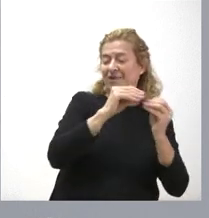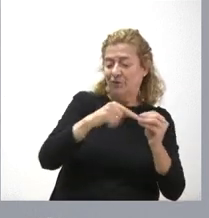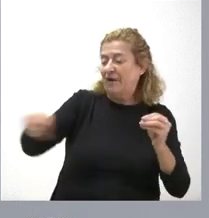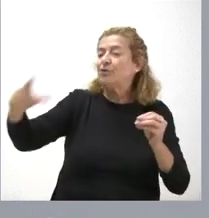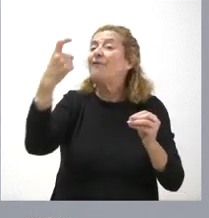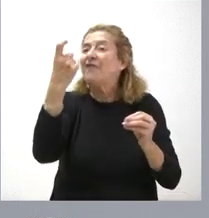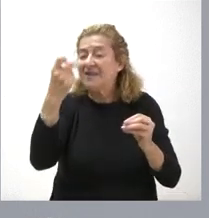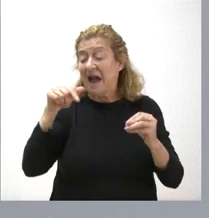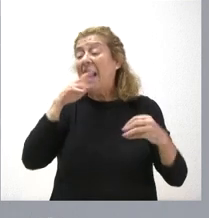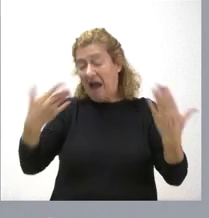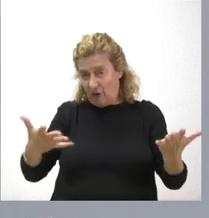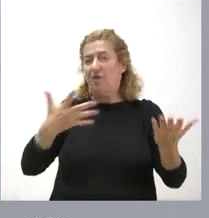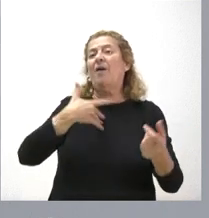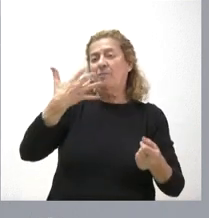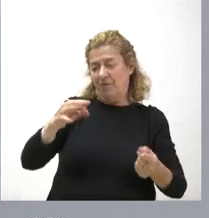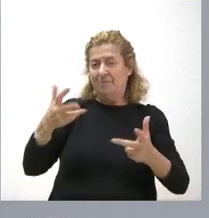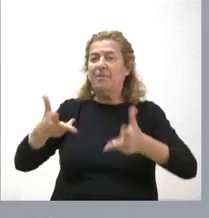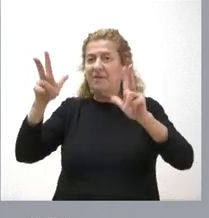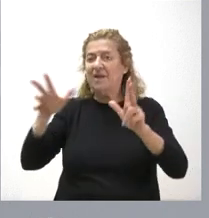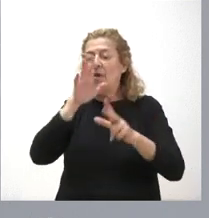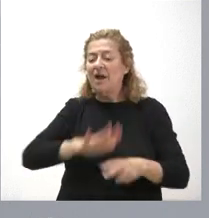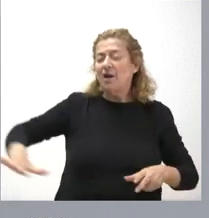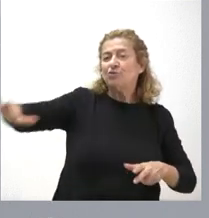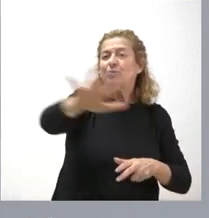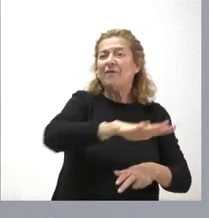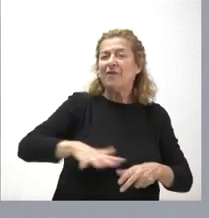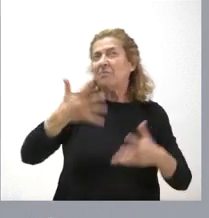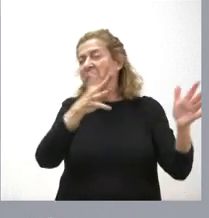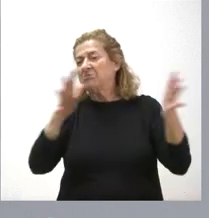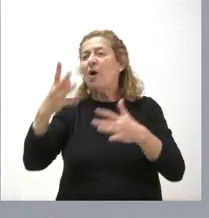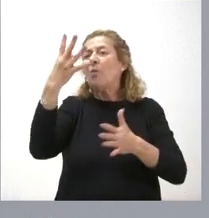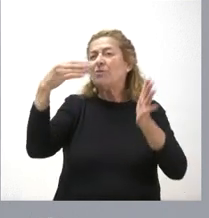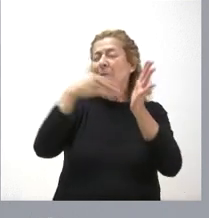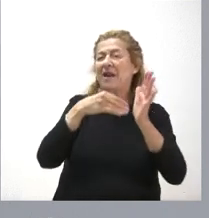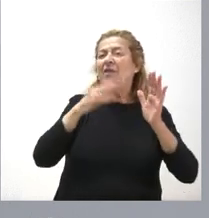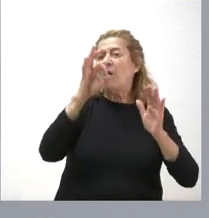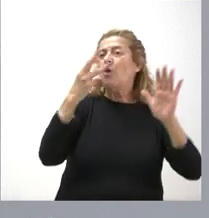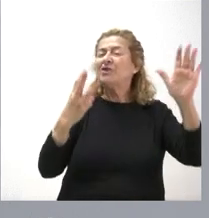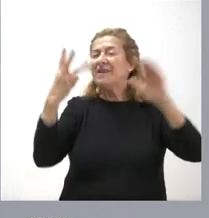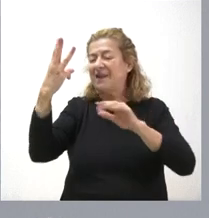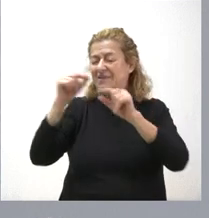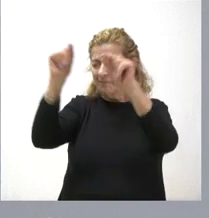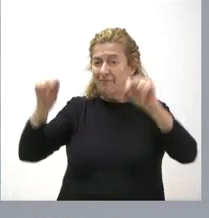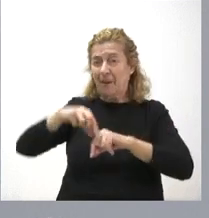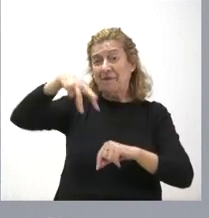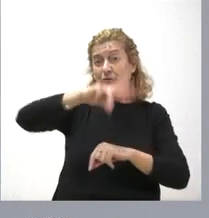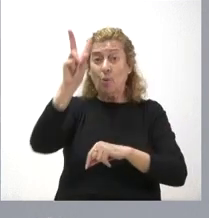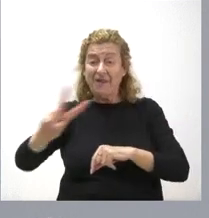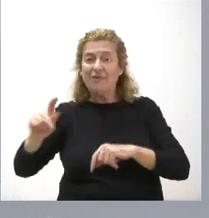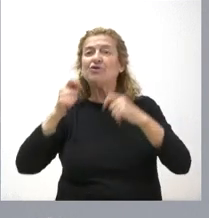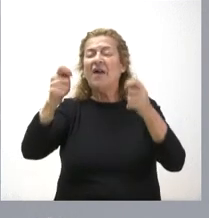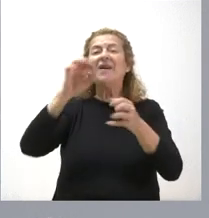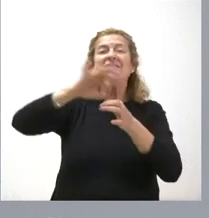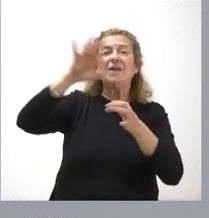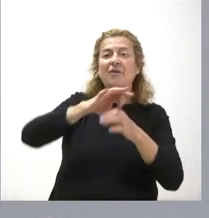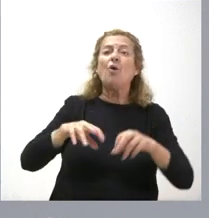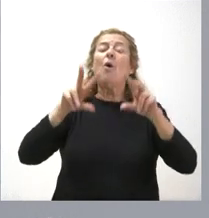permitir que se cuente con una superficie de unos 4.083 metros cuadrados que dará servicio tanto a los vecinos